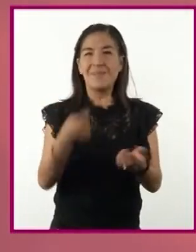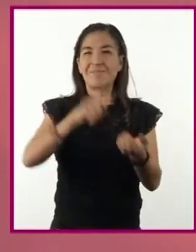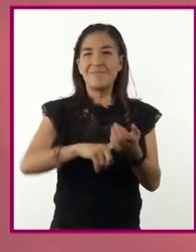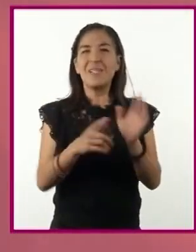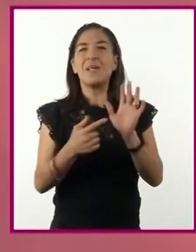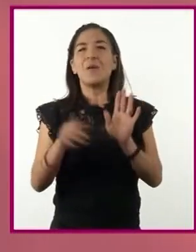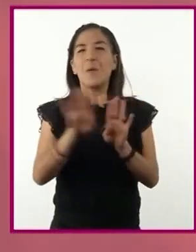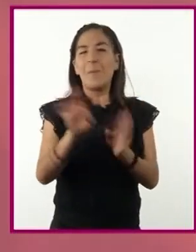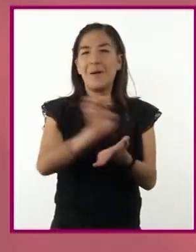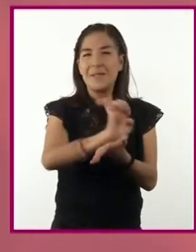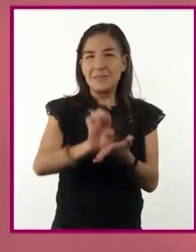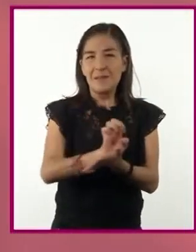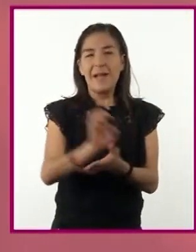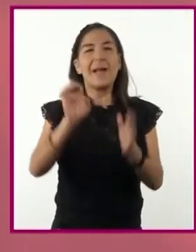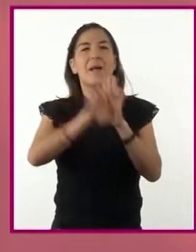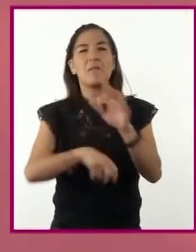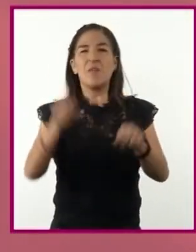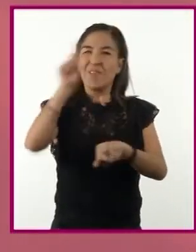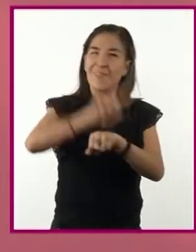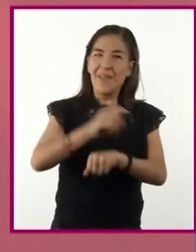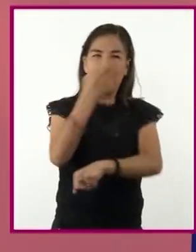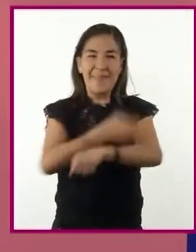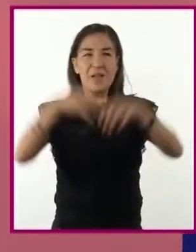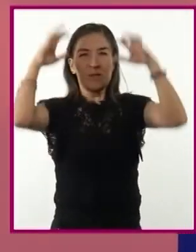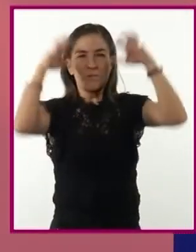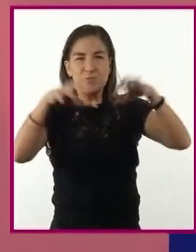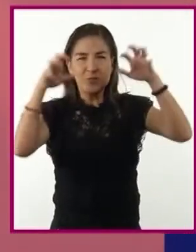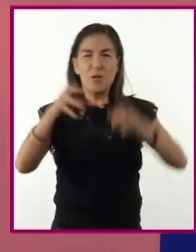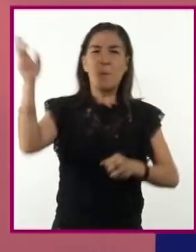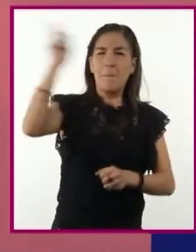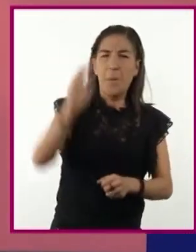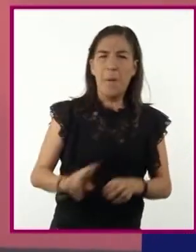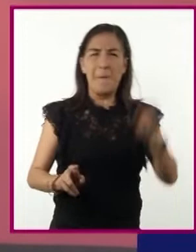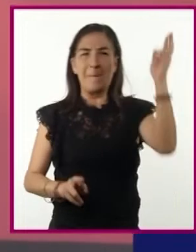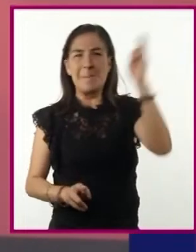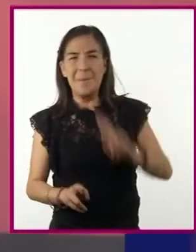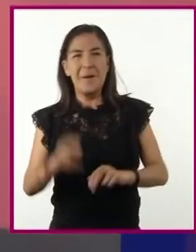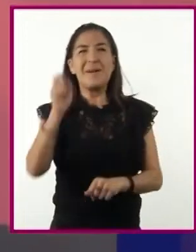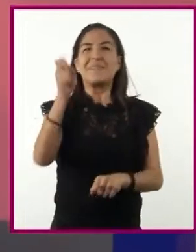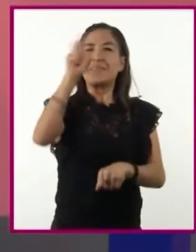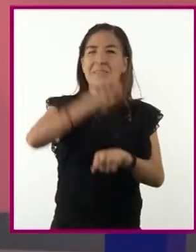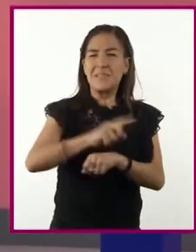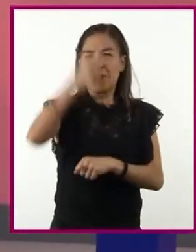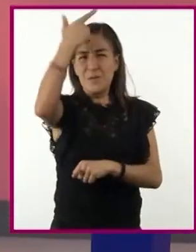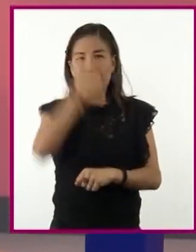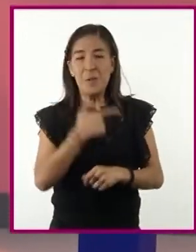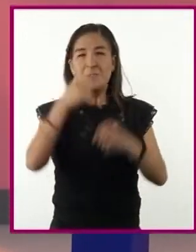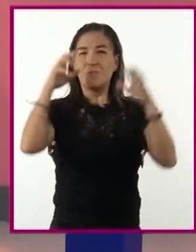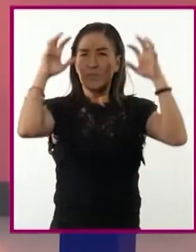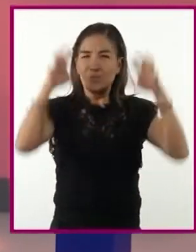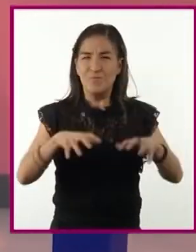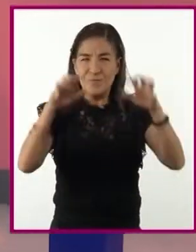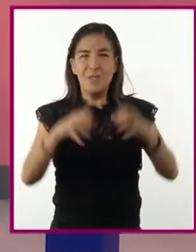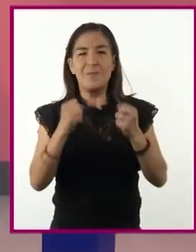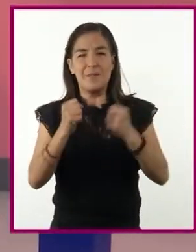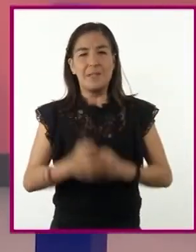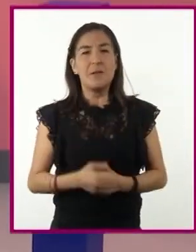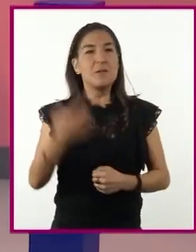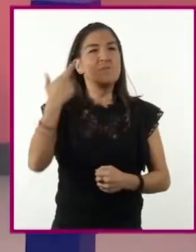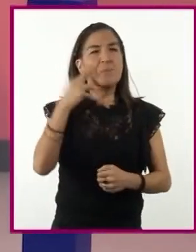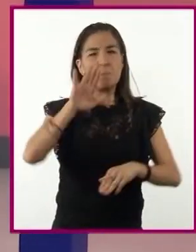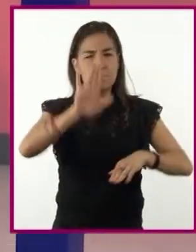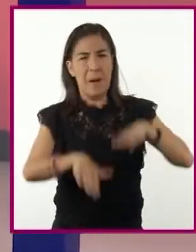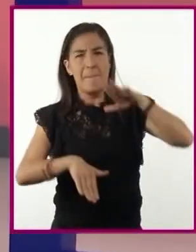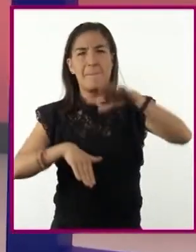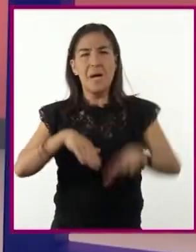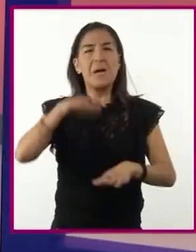por ejemplo, una tarde de lluvia, los truenos, relámpagos durante una noche tormentosa, o bien los pasos de